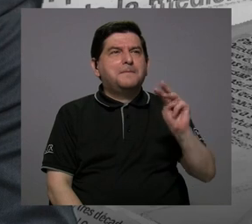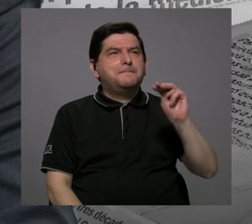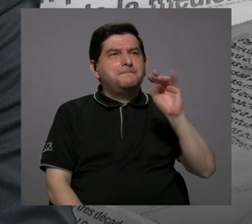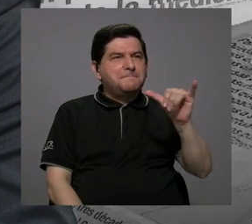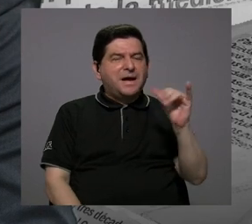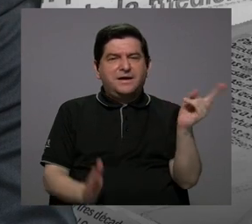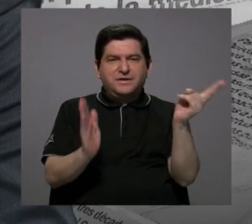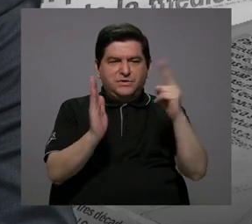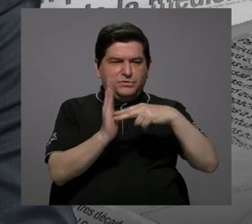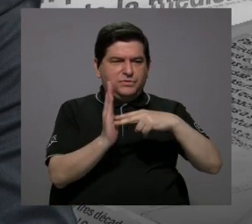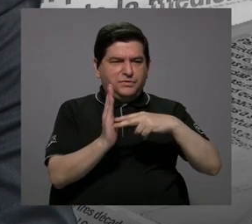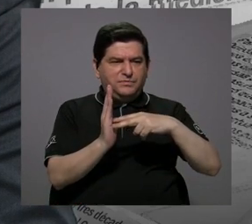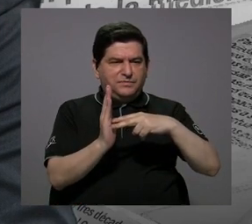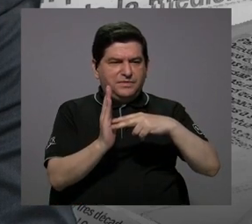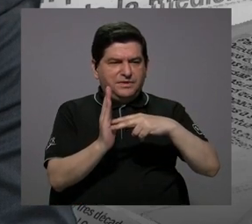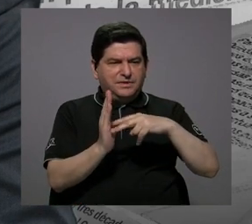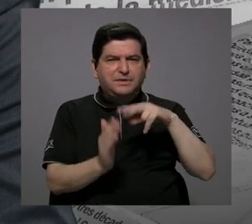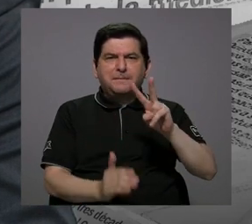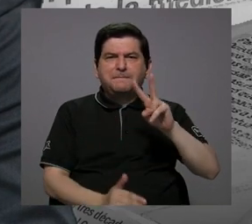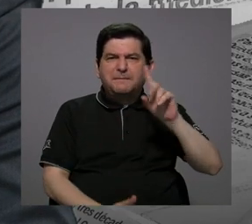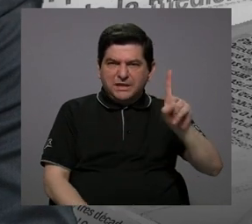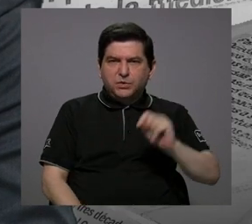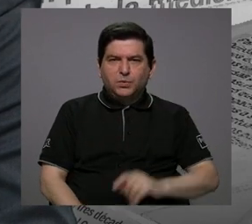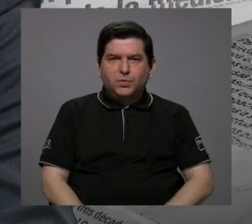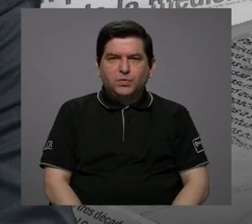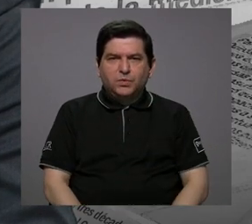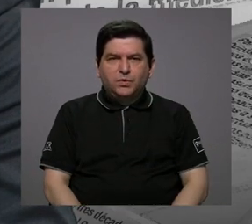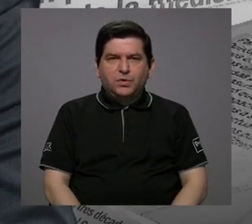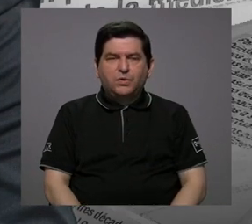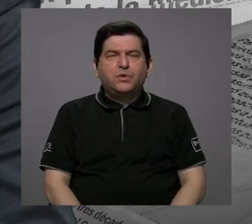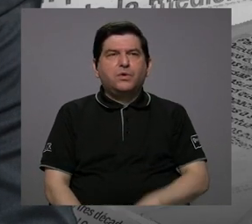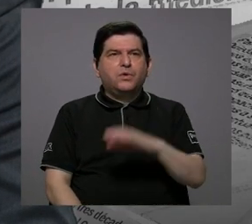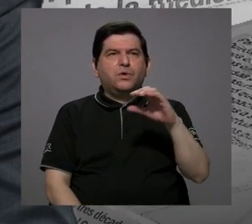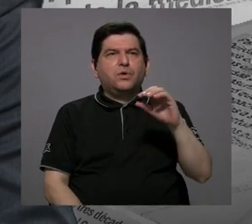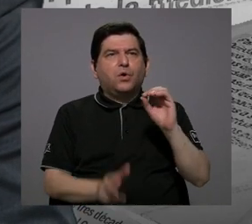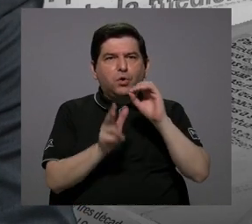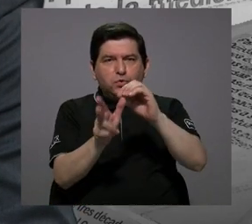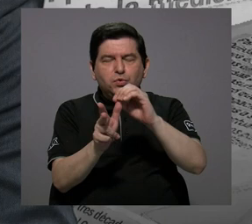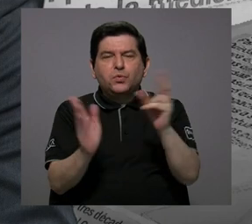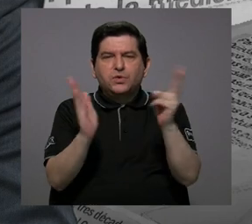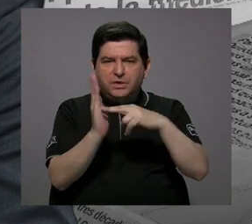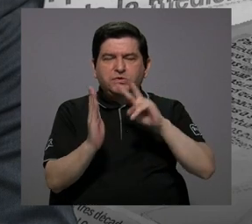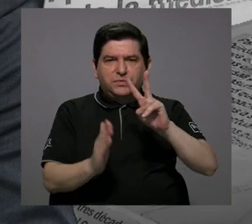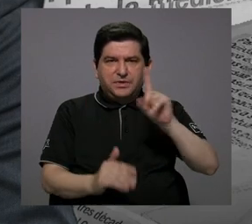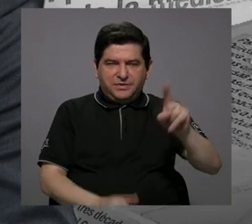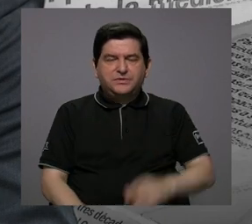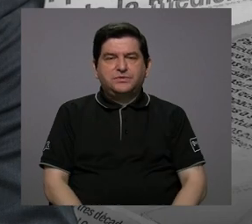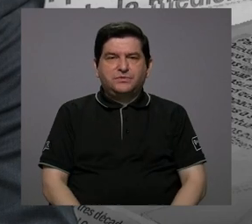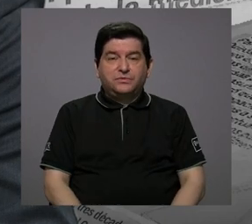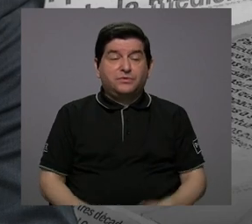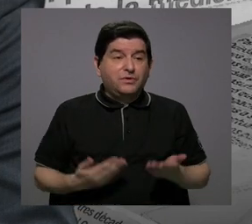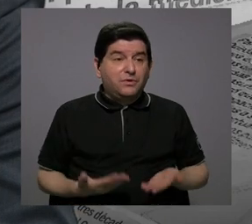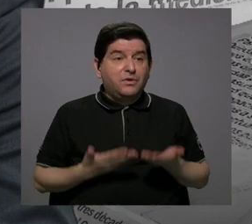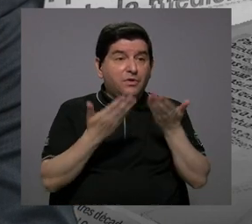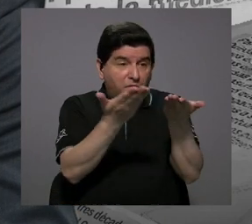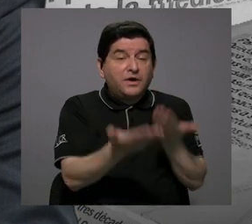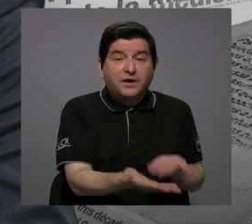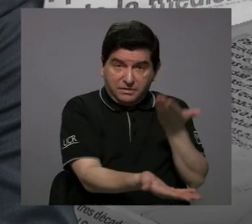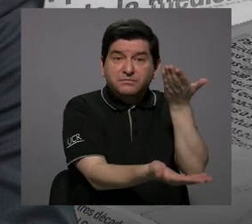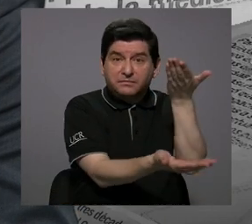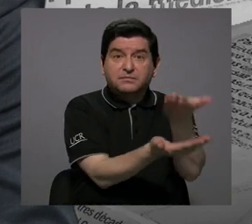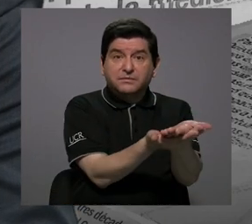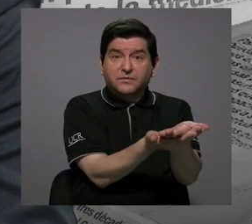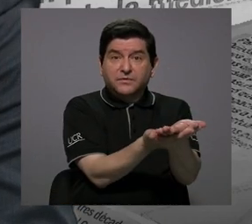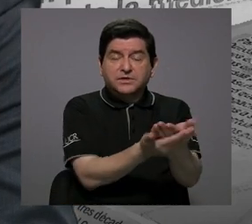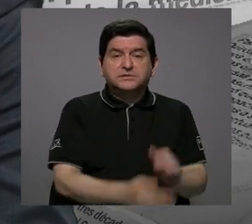2021 y octubre de 2021 le llevamos una propuesta,